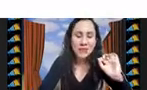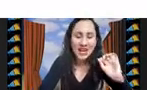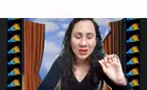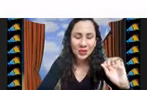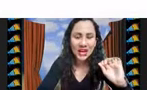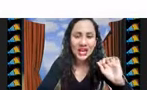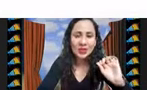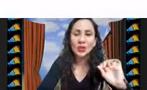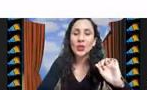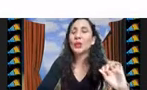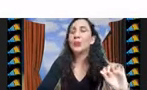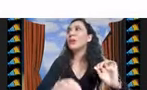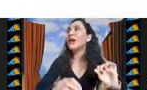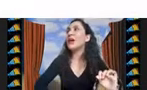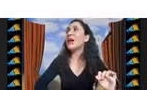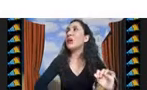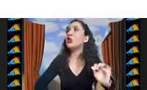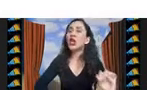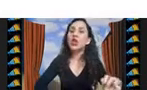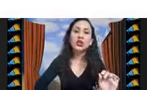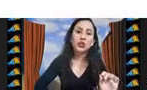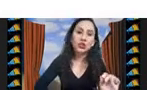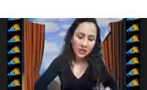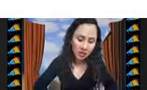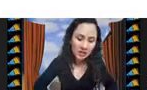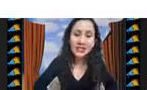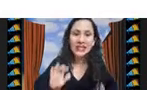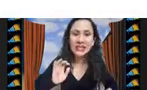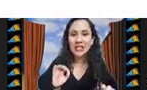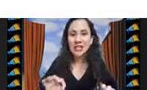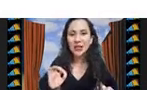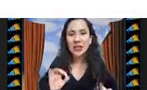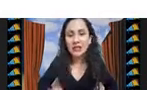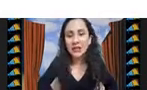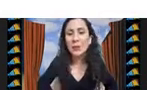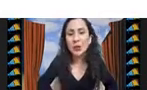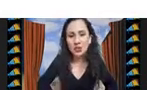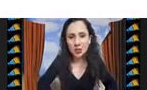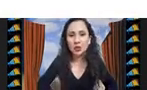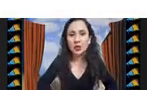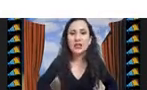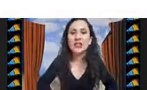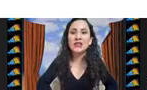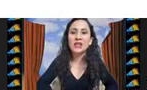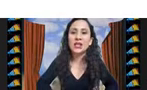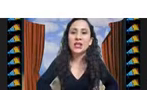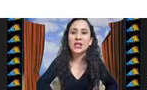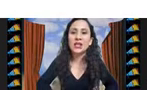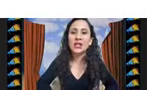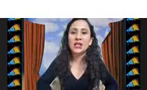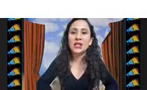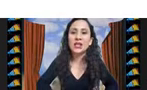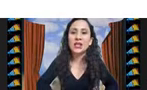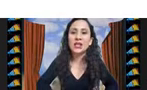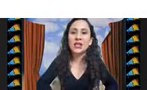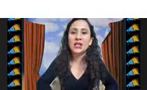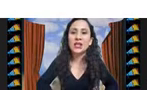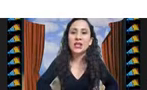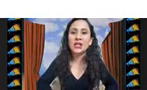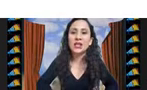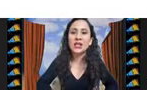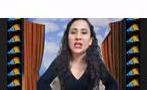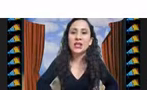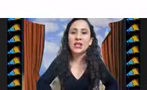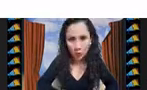manera que para encontrar la solución óptima todos los contenedores tienen que estar llenos al 100% es decir la solución óptima es